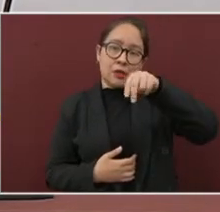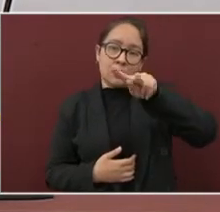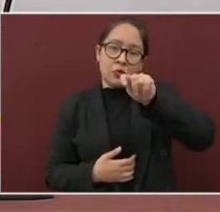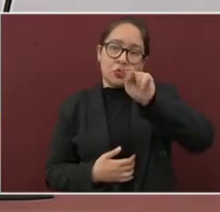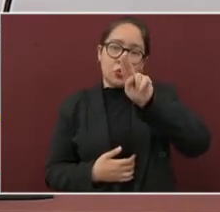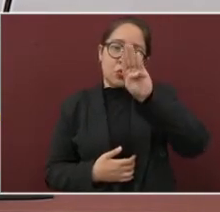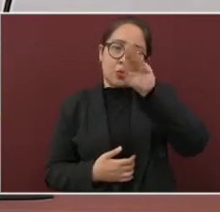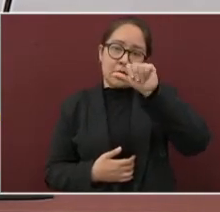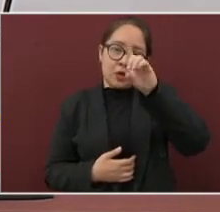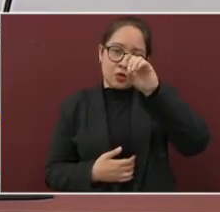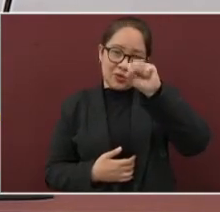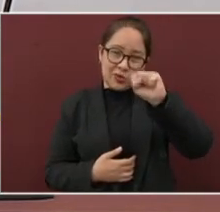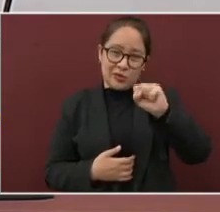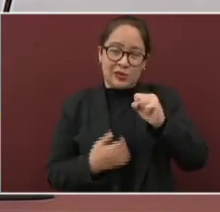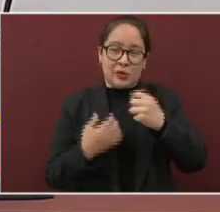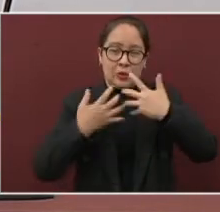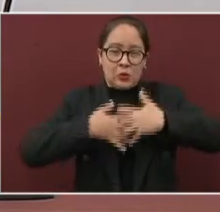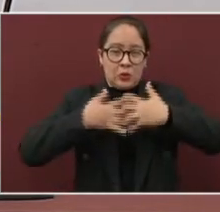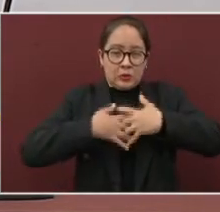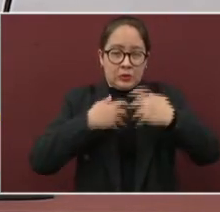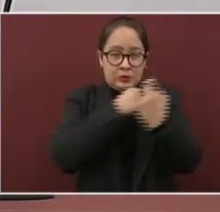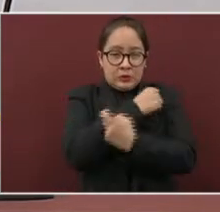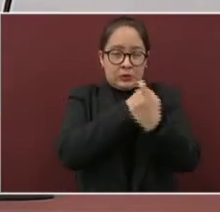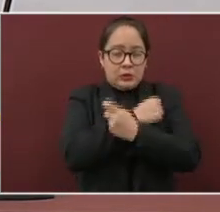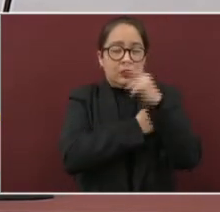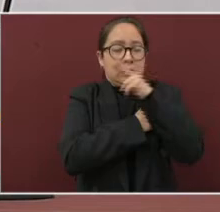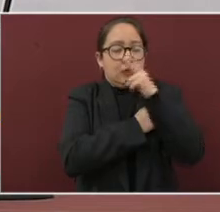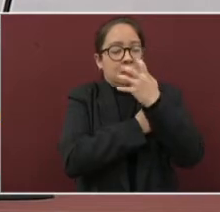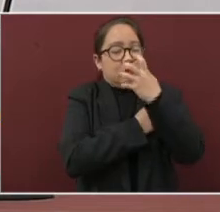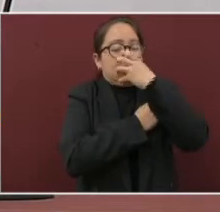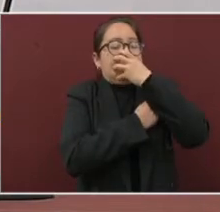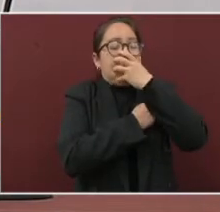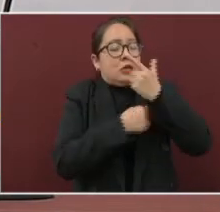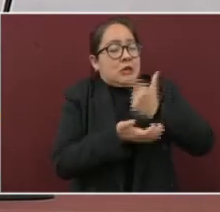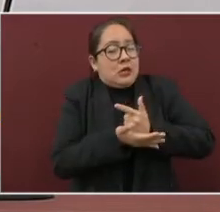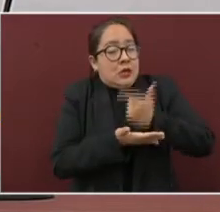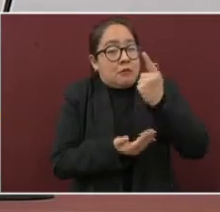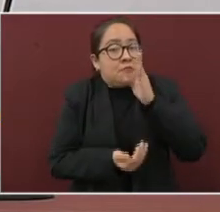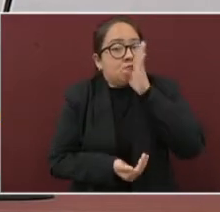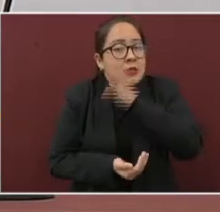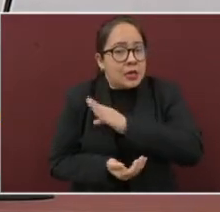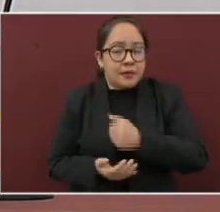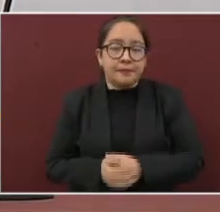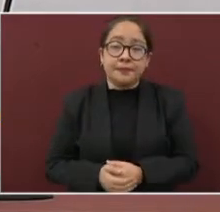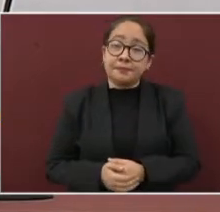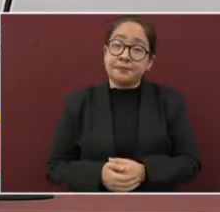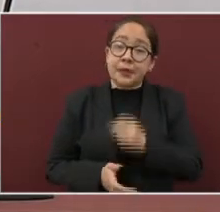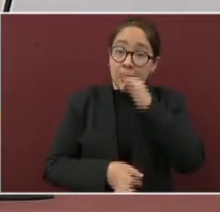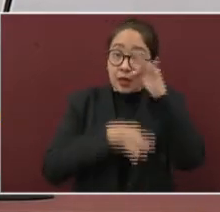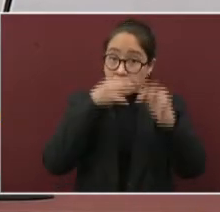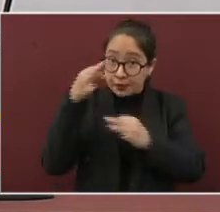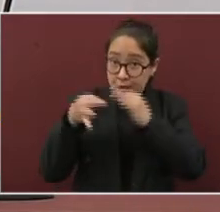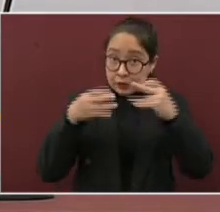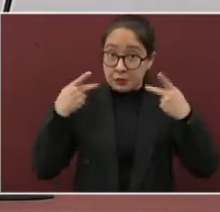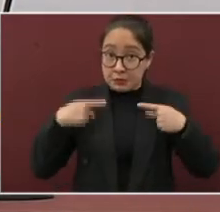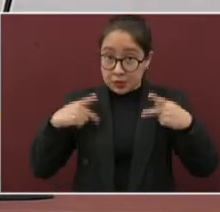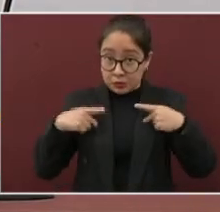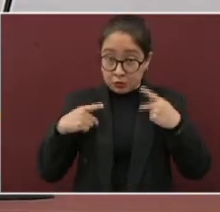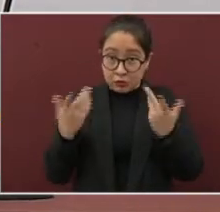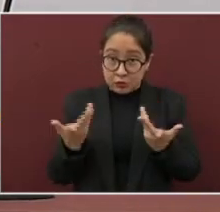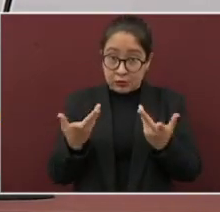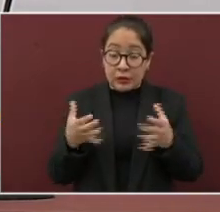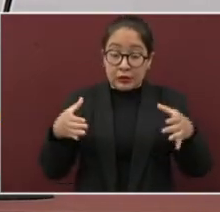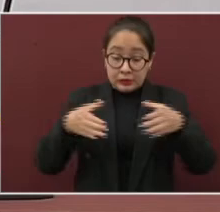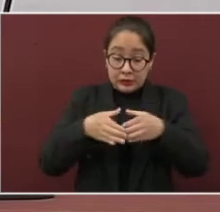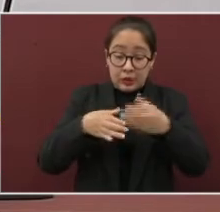la gravedad de la enfermedad. También les comento que los hospitales COVID-19 que